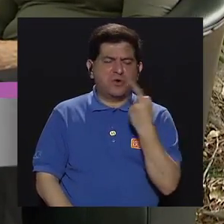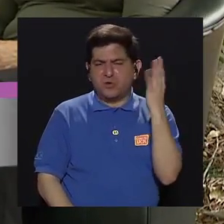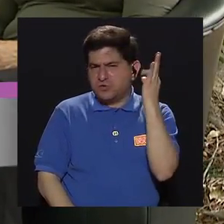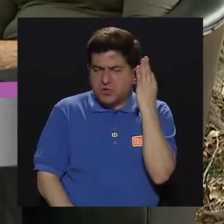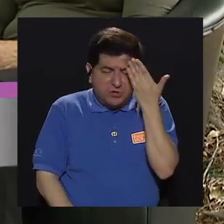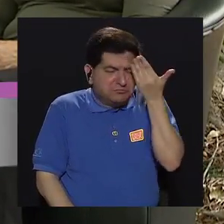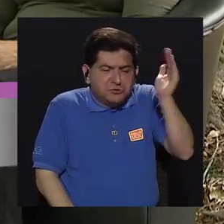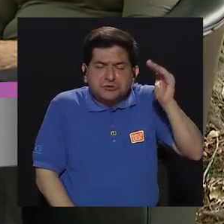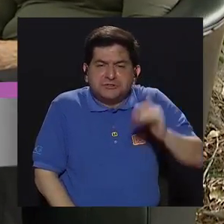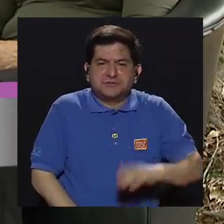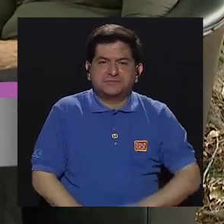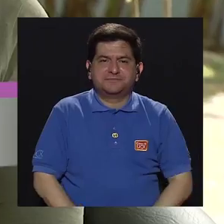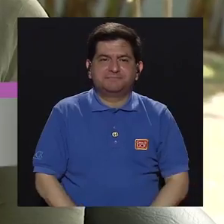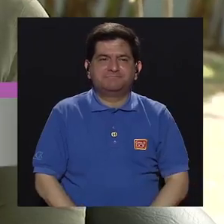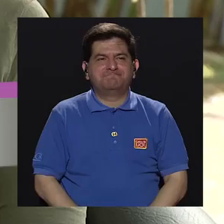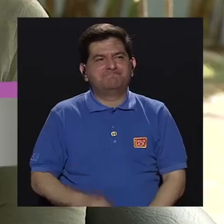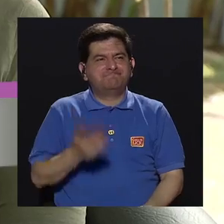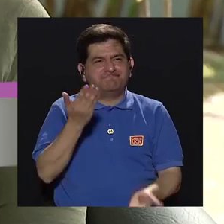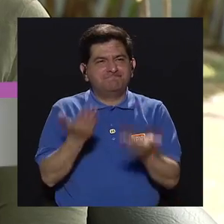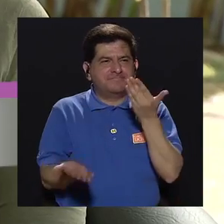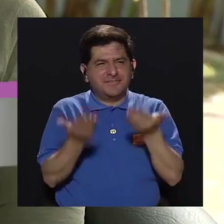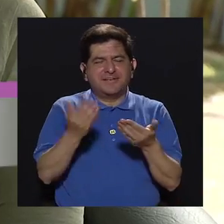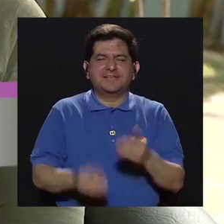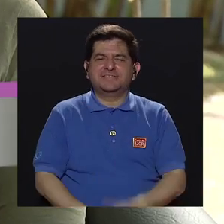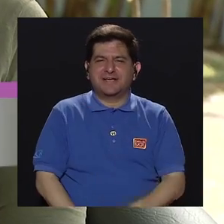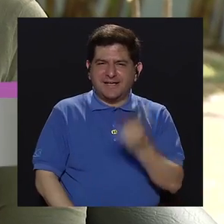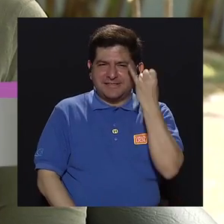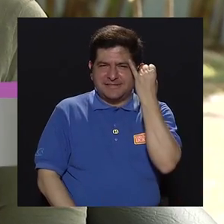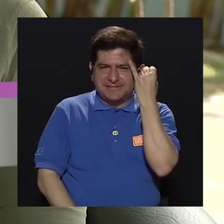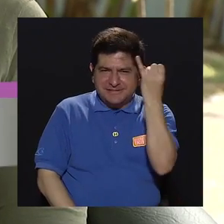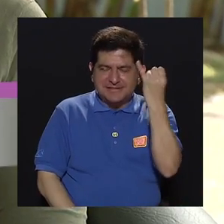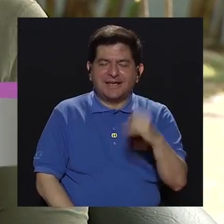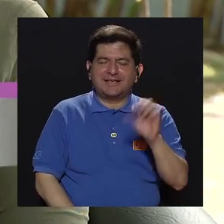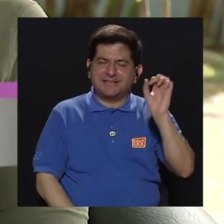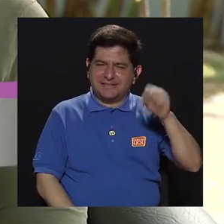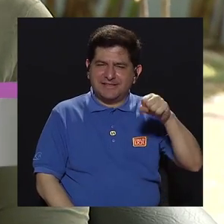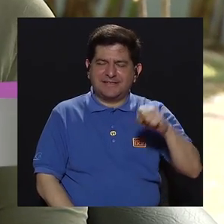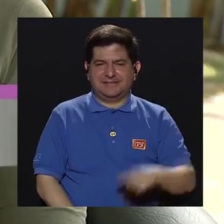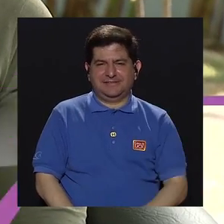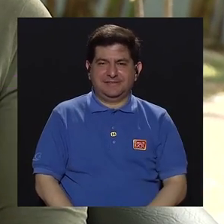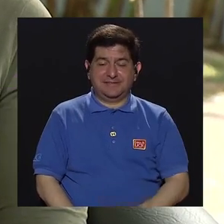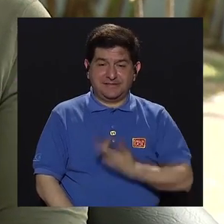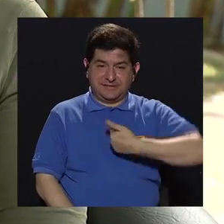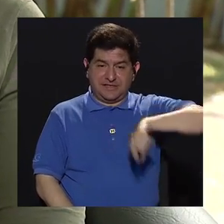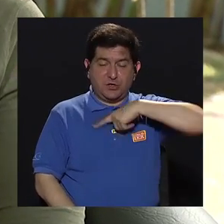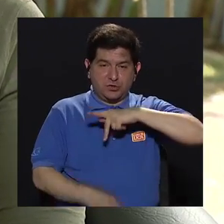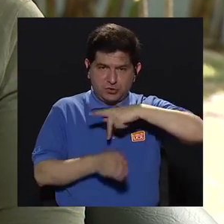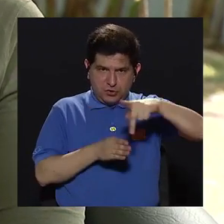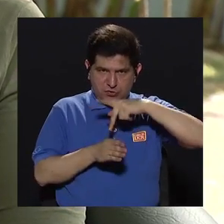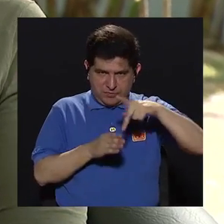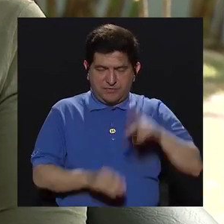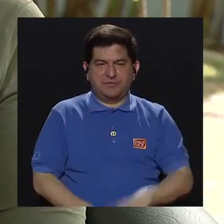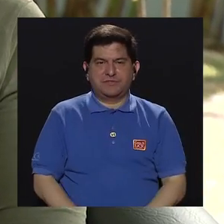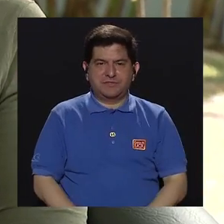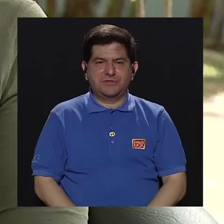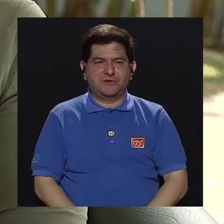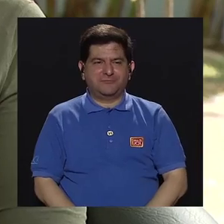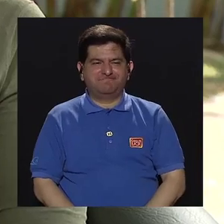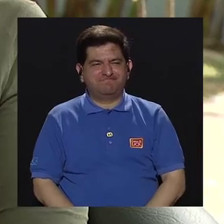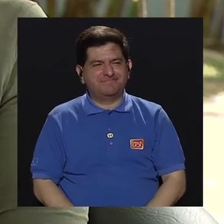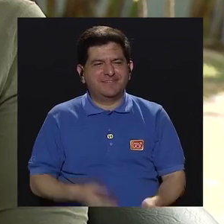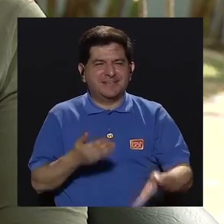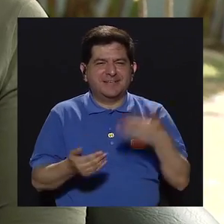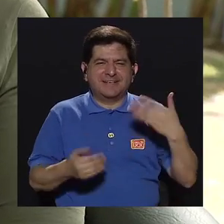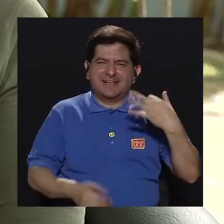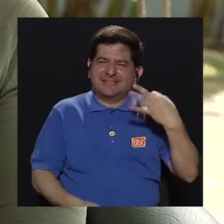mujeres? No sé. ¿De alguna manera se ha manejado así en el tiempo? Bueno, de hecho, somos una profesión eminentemente